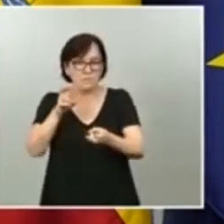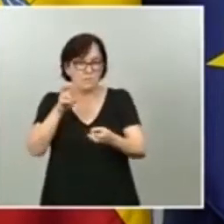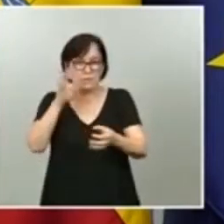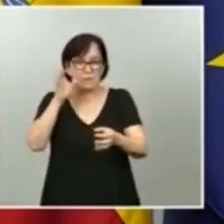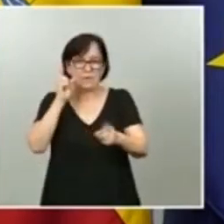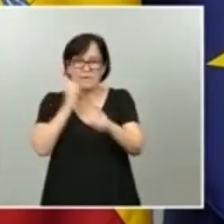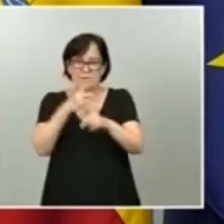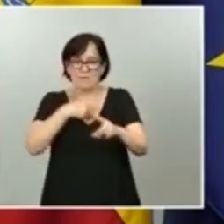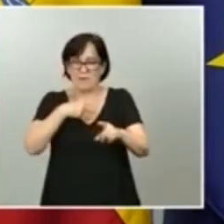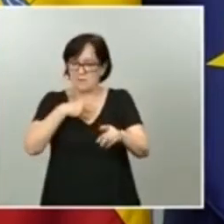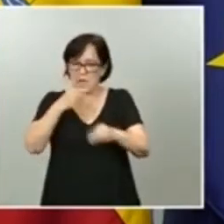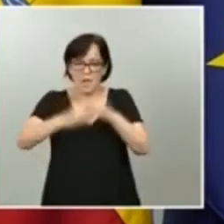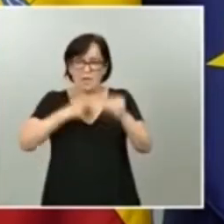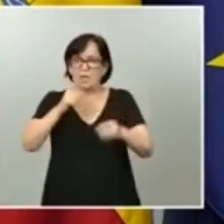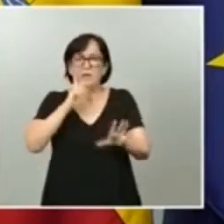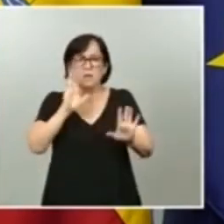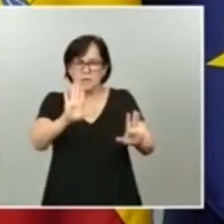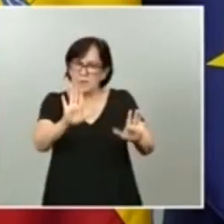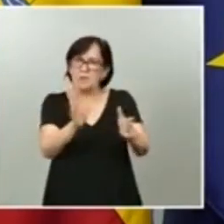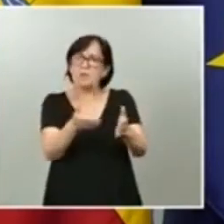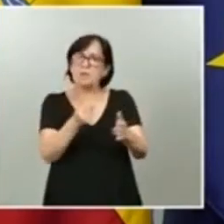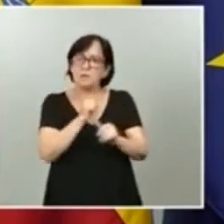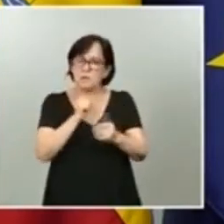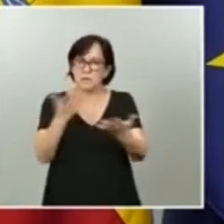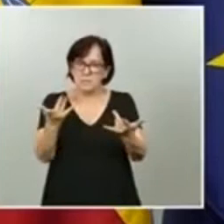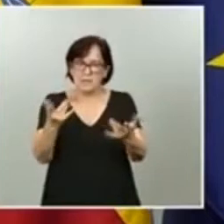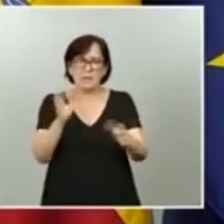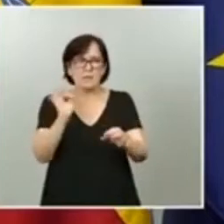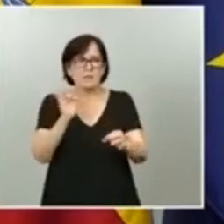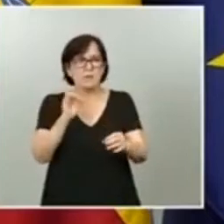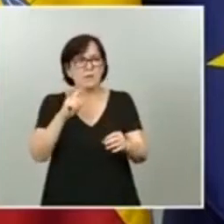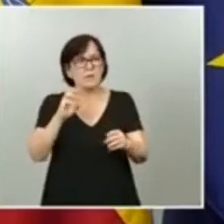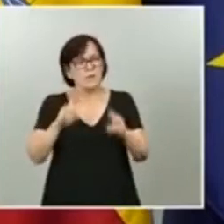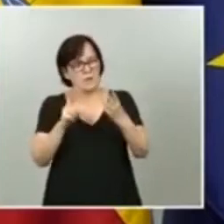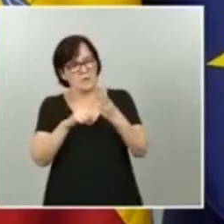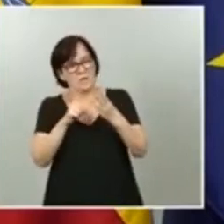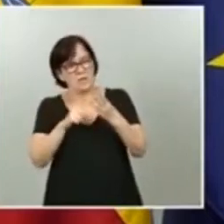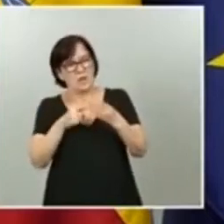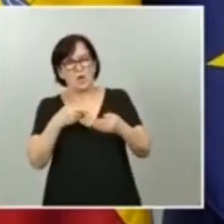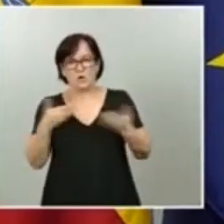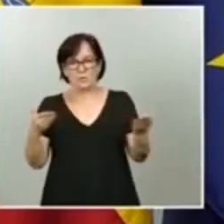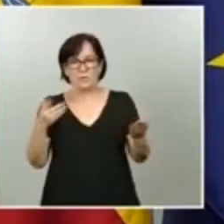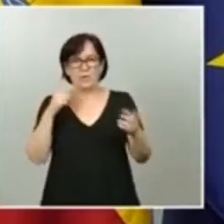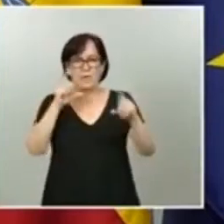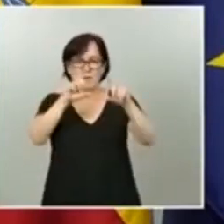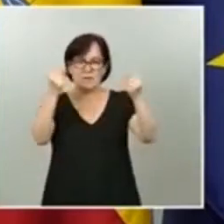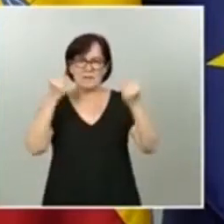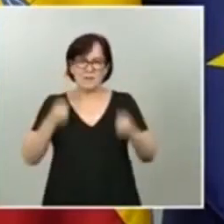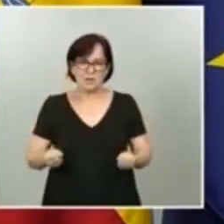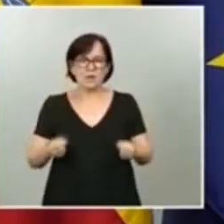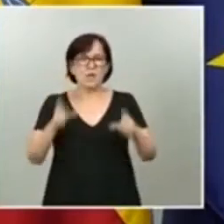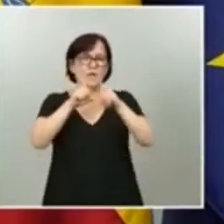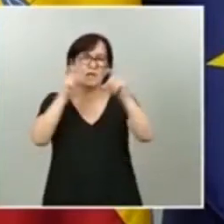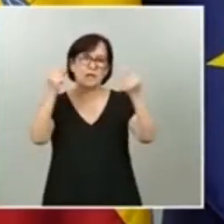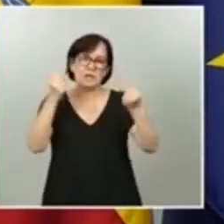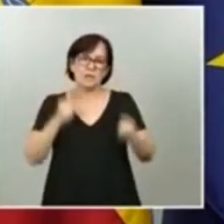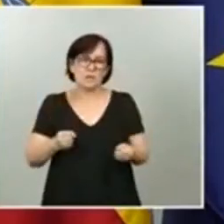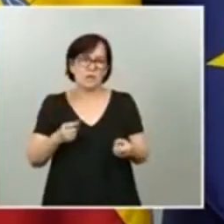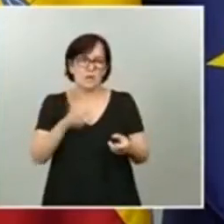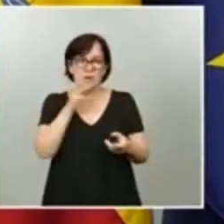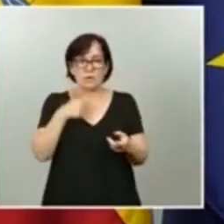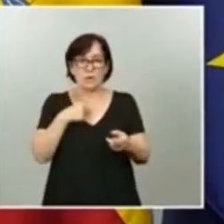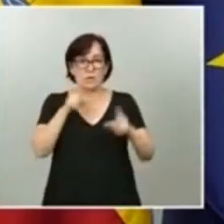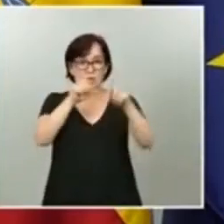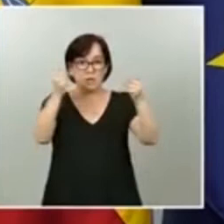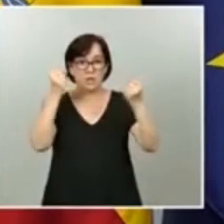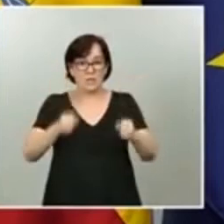actúen, no tengamos prisa y después tenemos que tener un tercer bloque de confianza en las instituciones. Las instituciones que nos hemos dado en la Constitución del 78